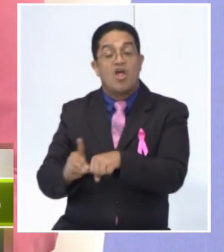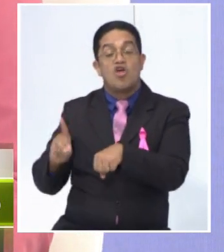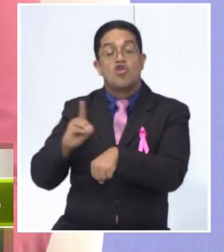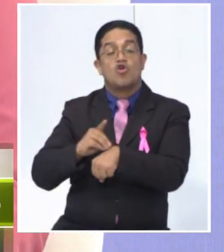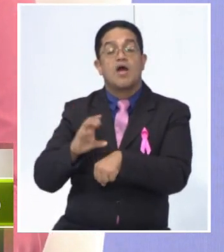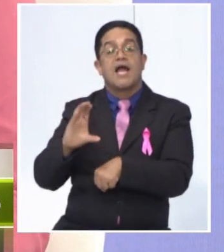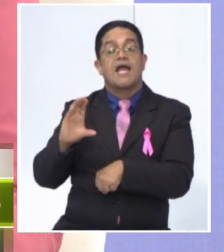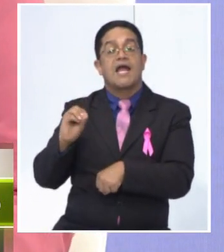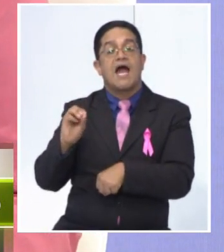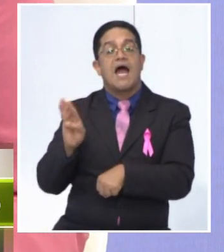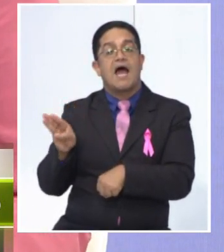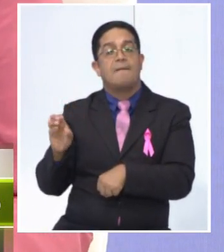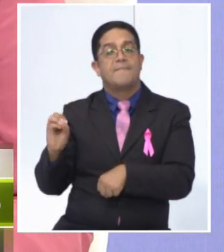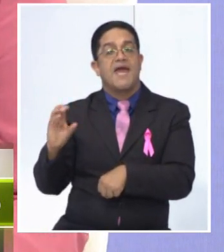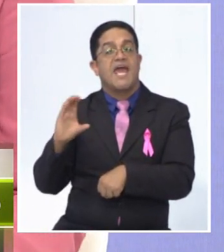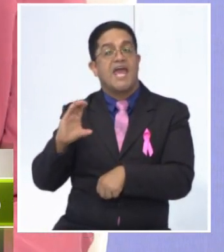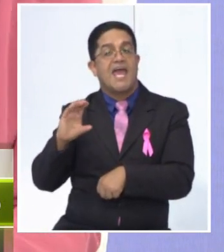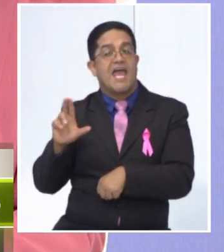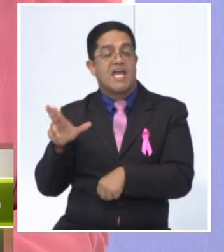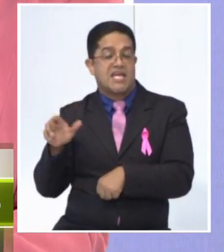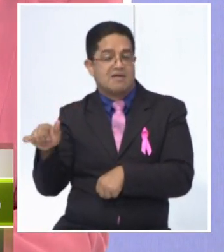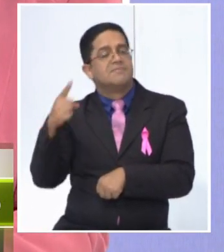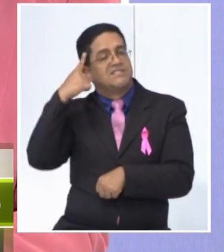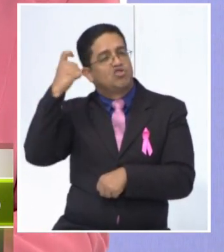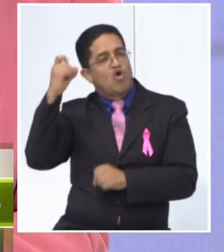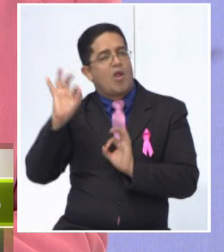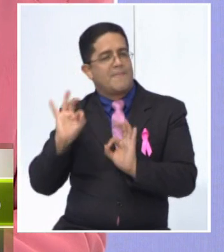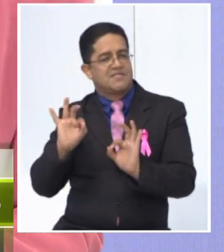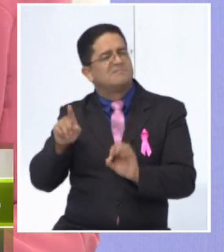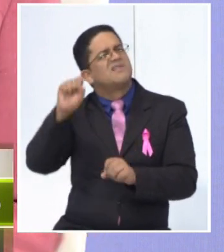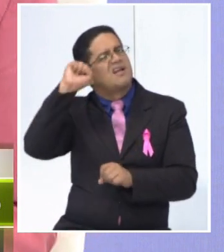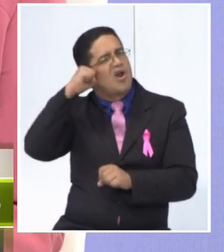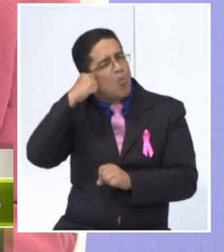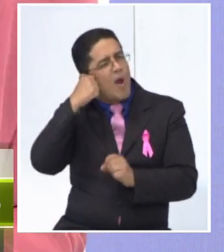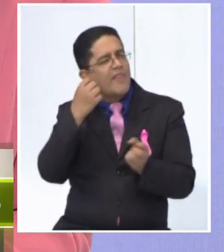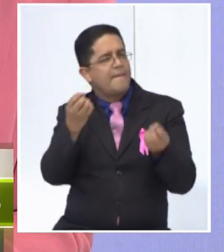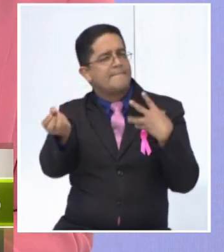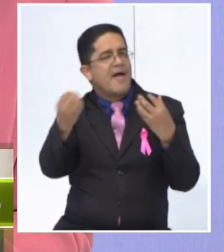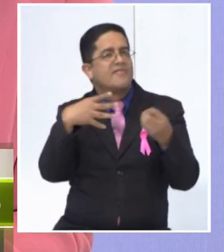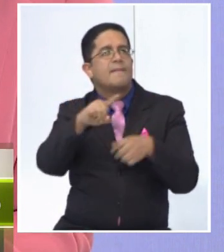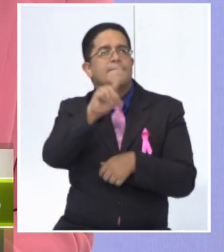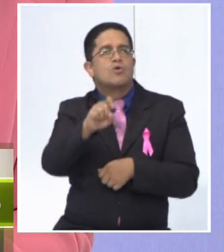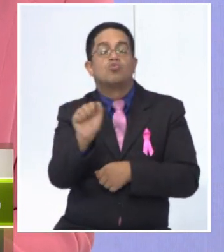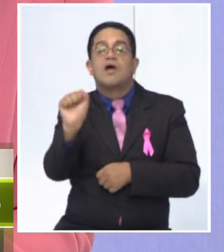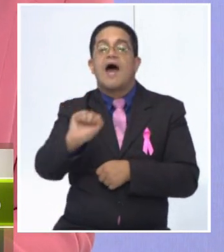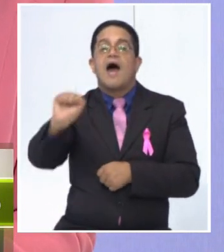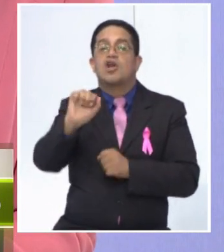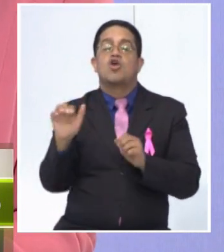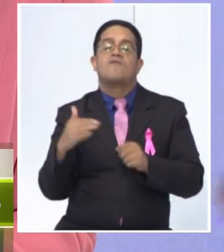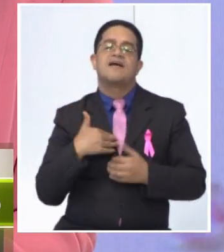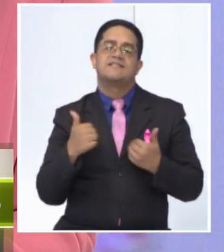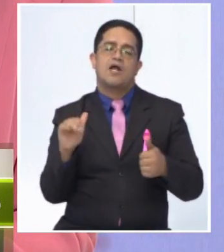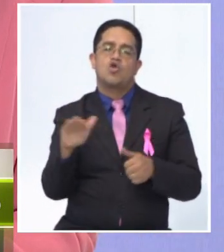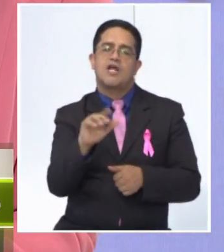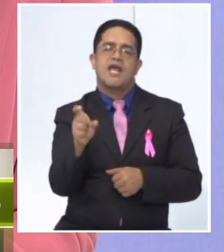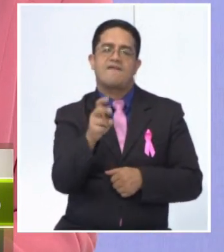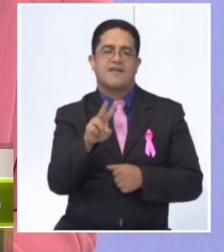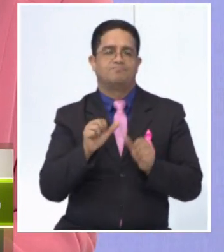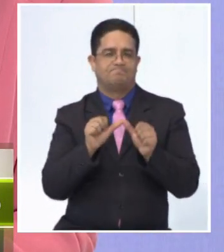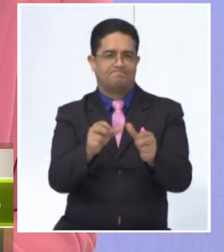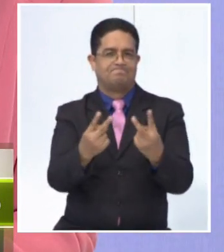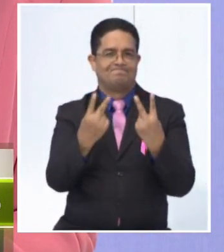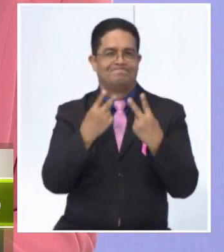Daniela Capechi nos seguirá acompañando. Si es oncólogo, recuerda las preguntas o comentarios en las redes, arroba saludquienbajosgb y arroba danilajotasalas.